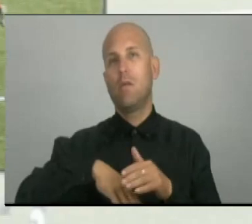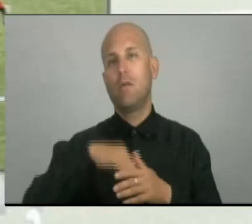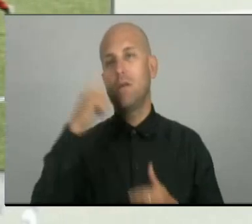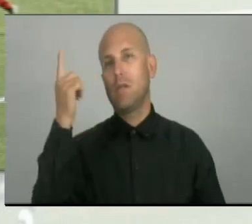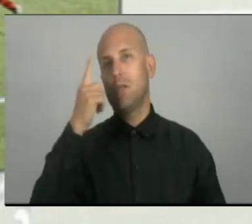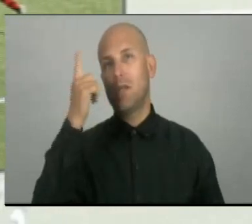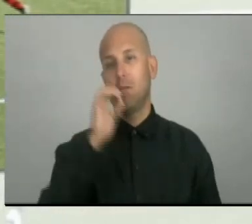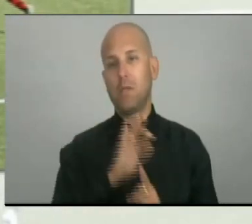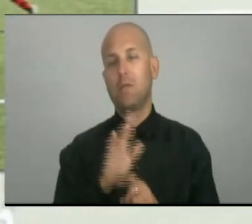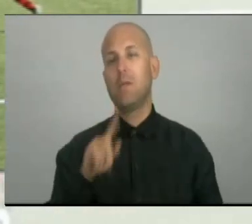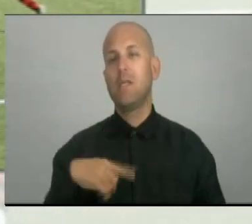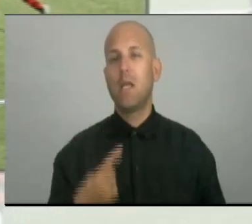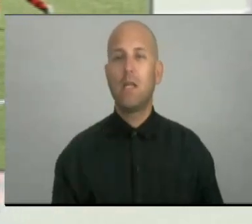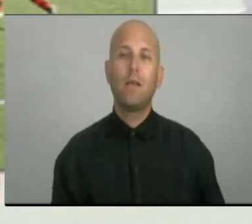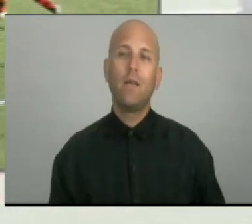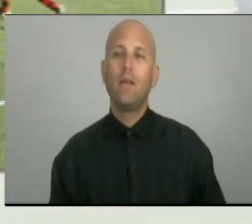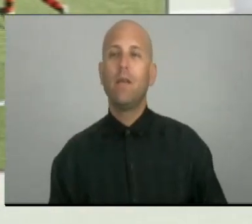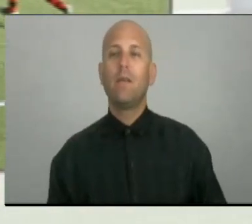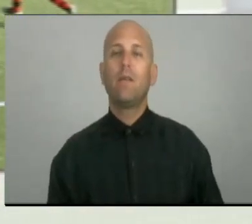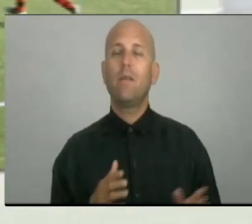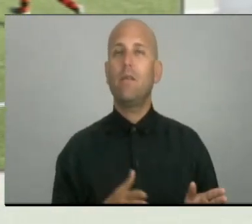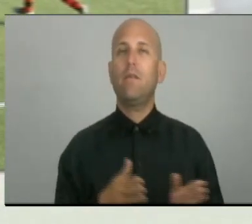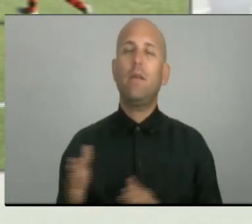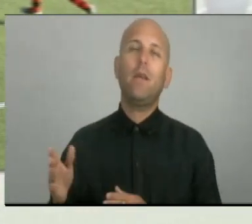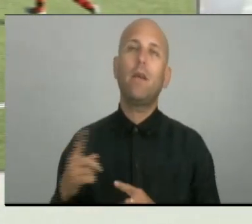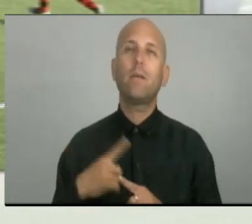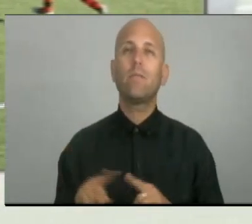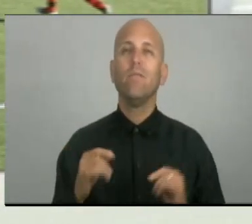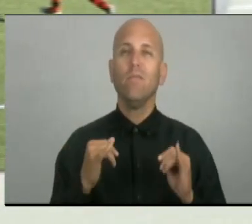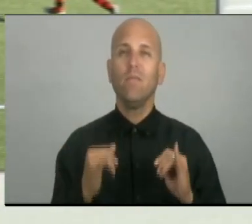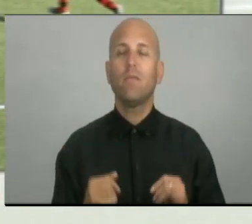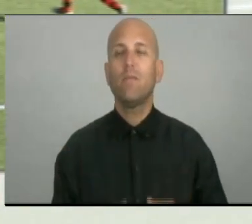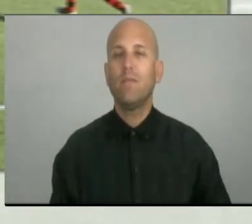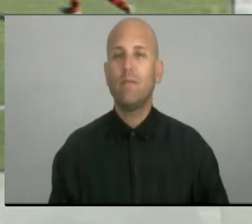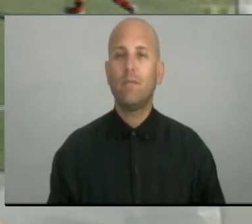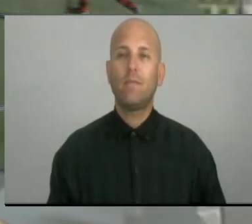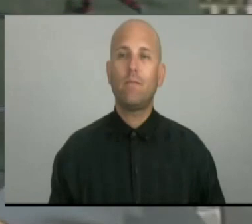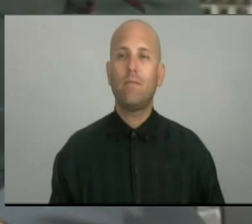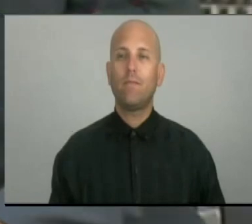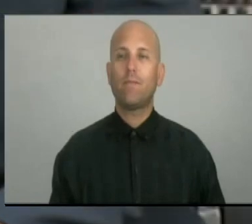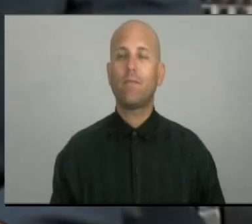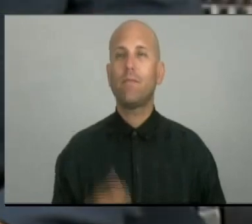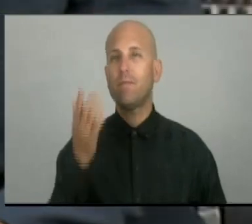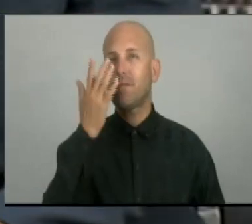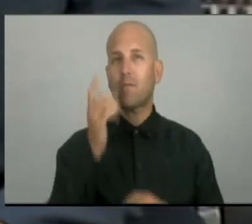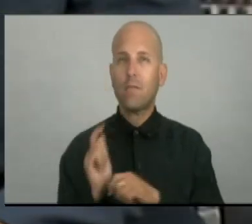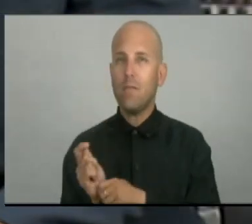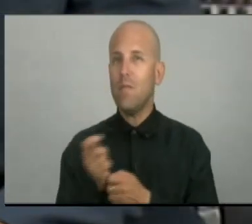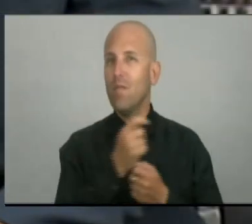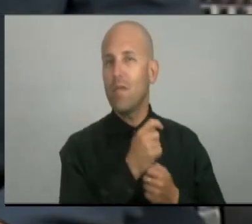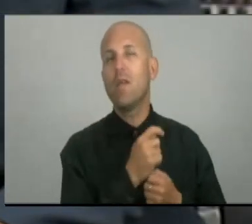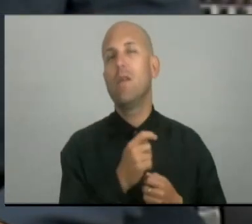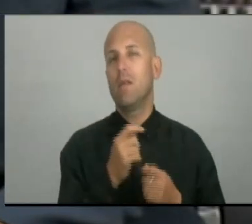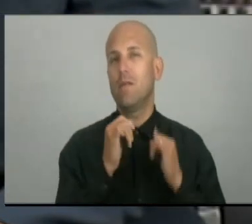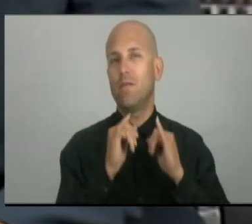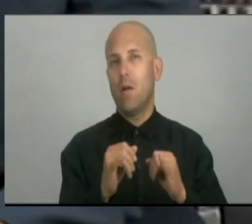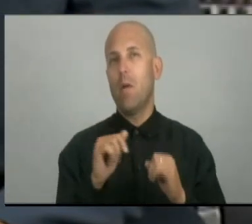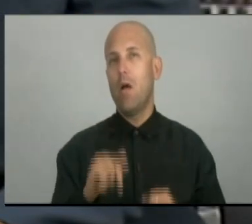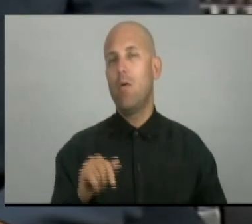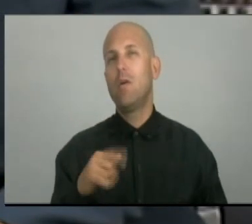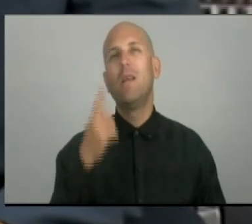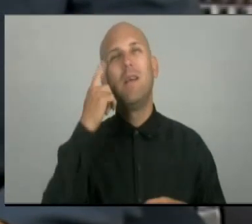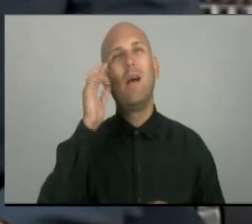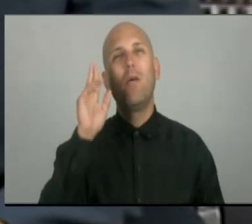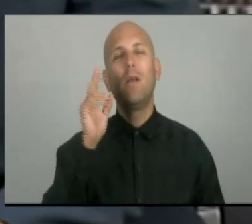comienza mañana. Paso a otras notas, sobre todo relacionadas con el béisbol, porque la serie de las